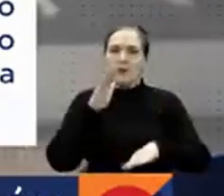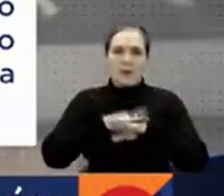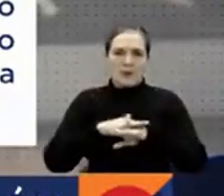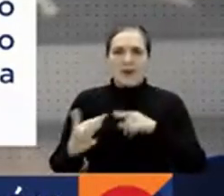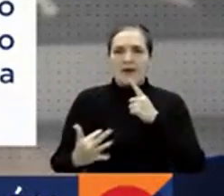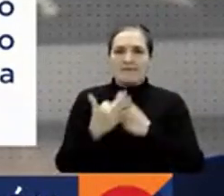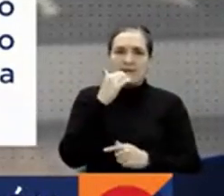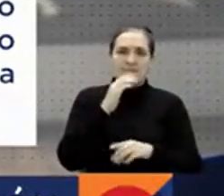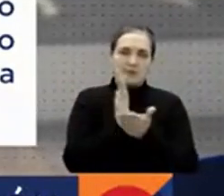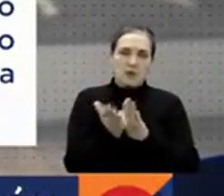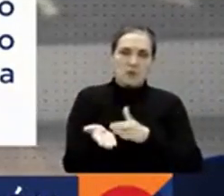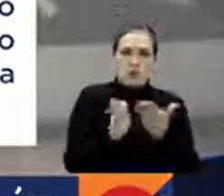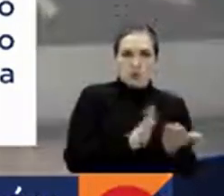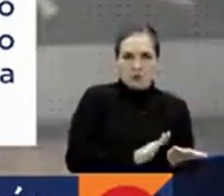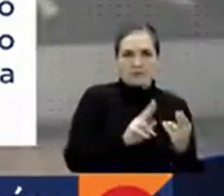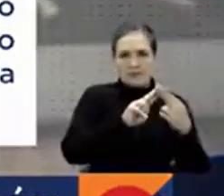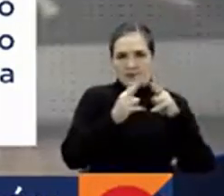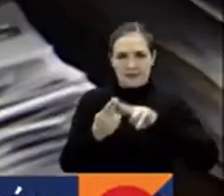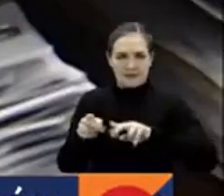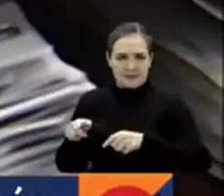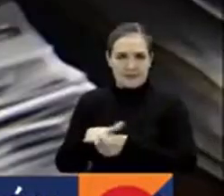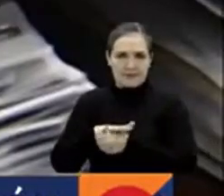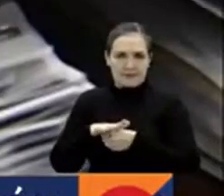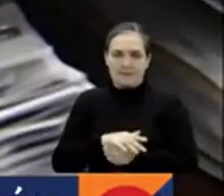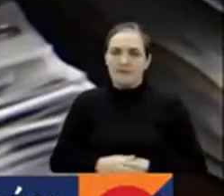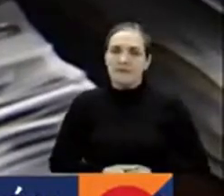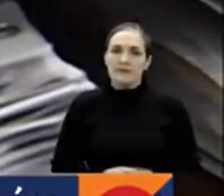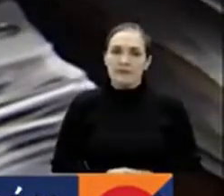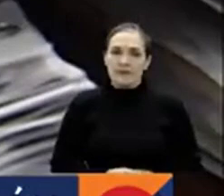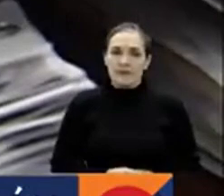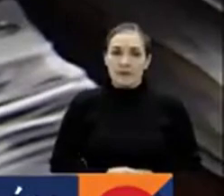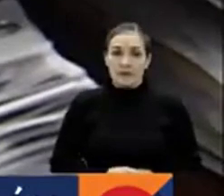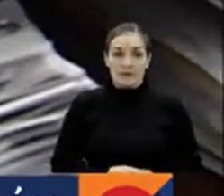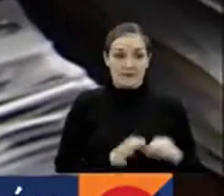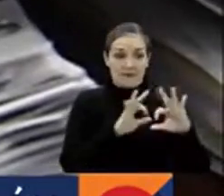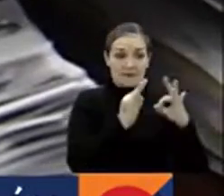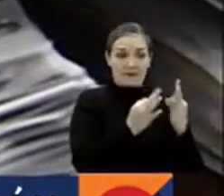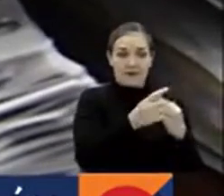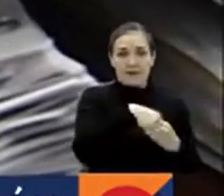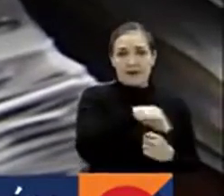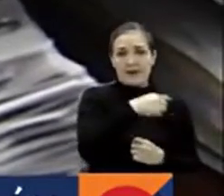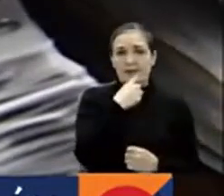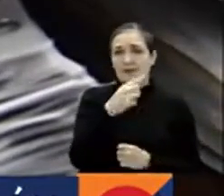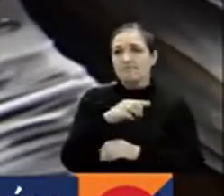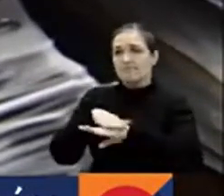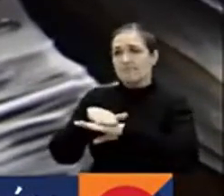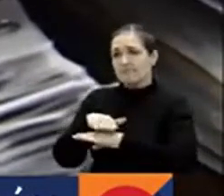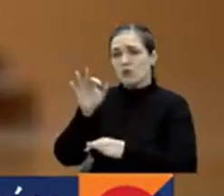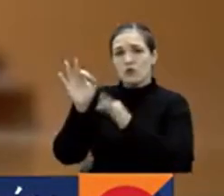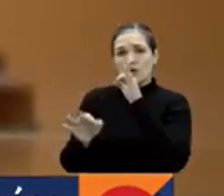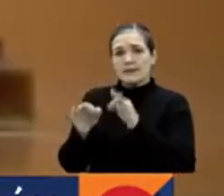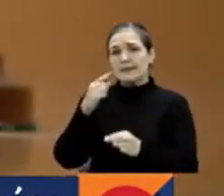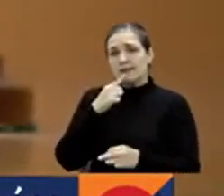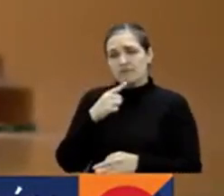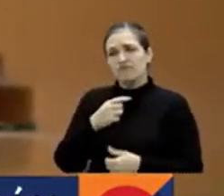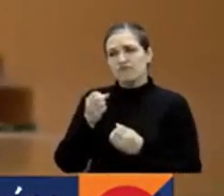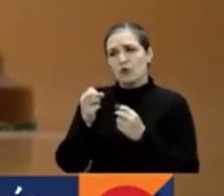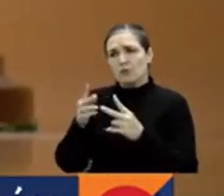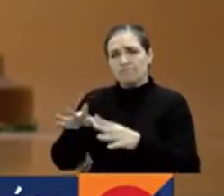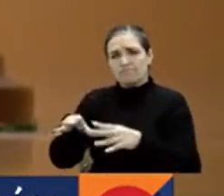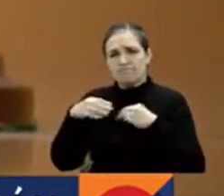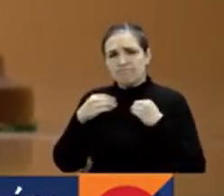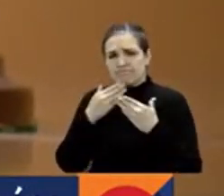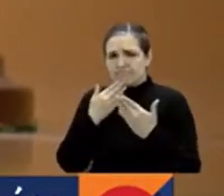ocurrencia de la muerte está vinculada a esa situación. Los familiares de la víctima enviaron un mensaje a las autoridades manifestando su conformidad con el